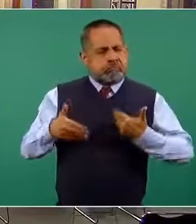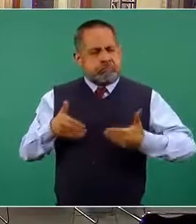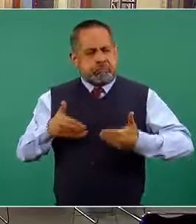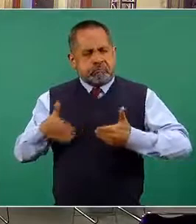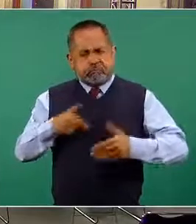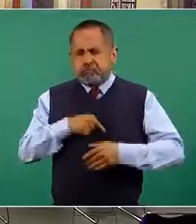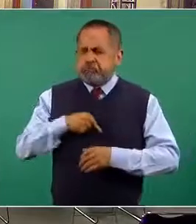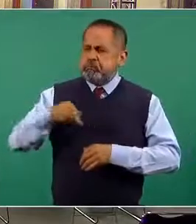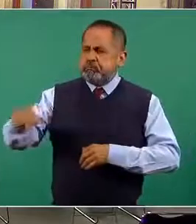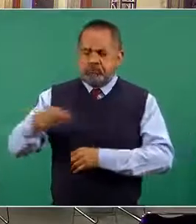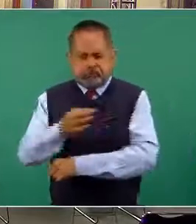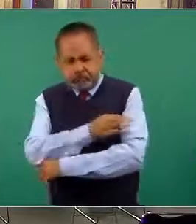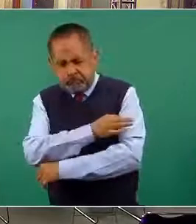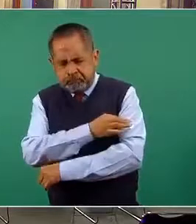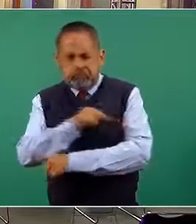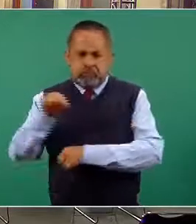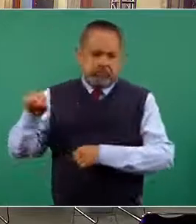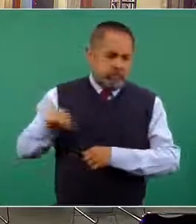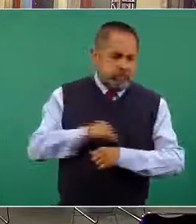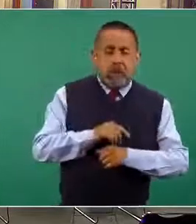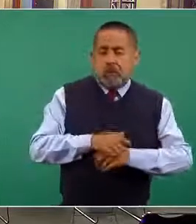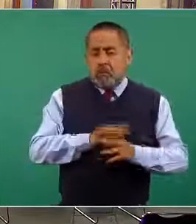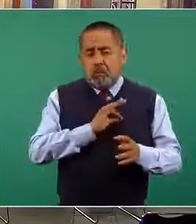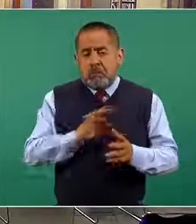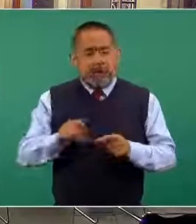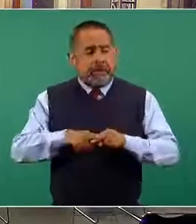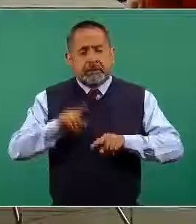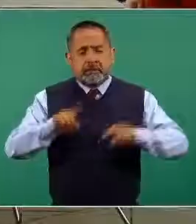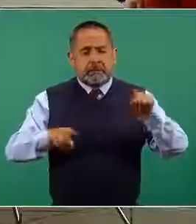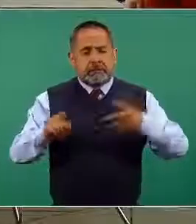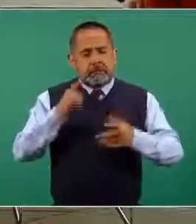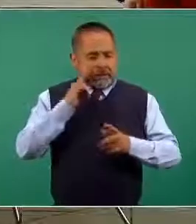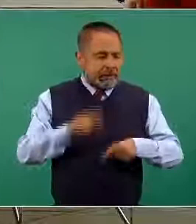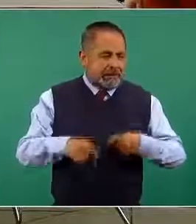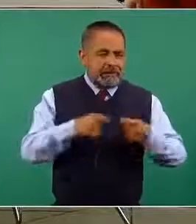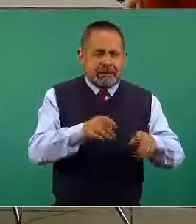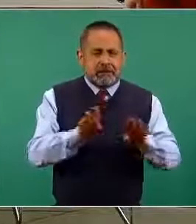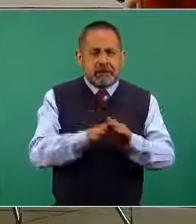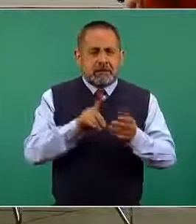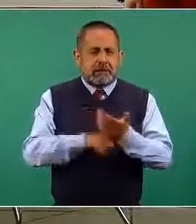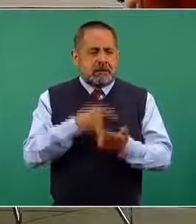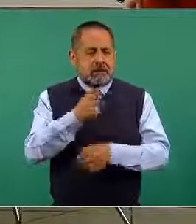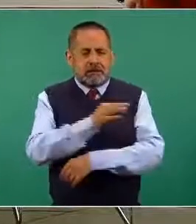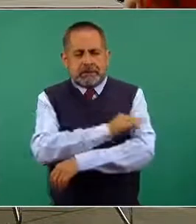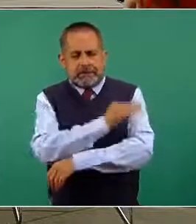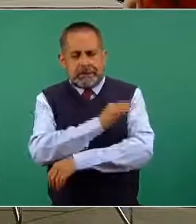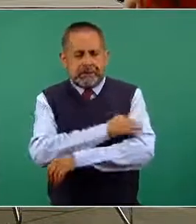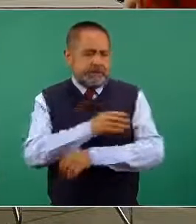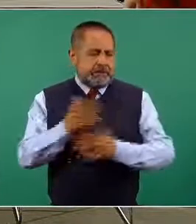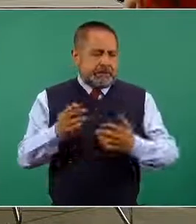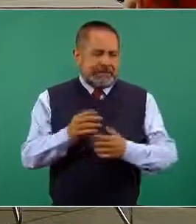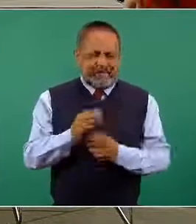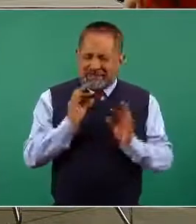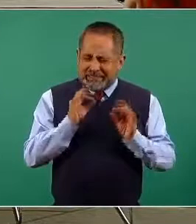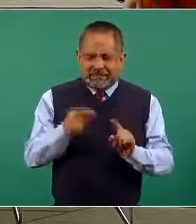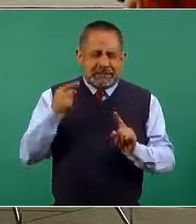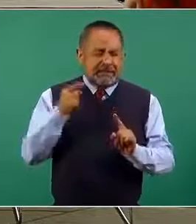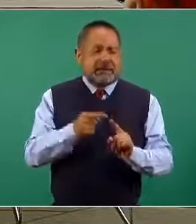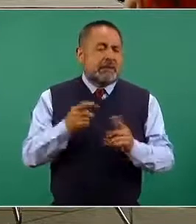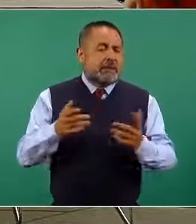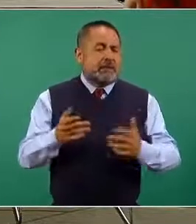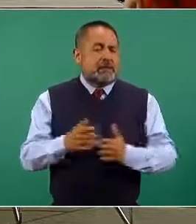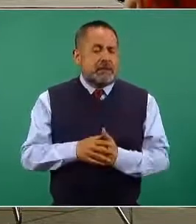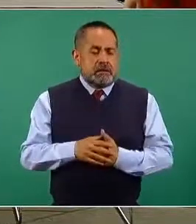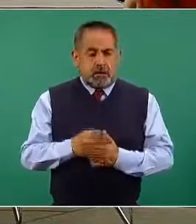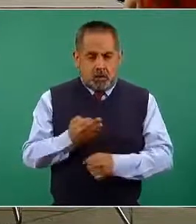acudir a los módulos de vacunación para poder recibir su vacuna específicamente